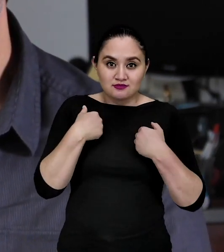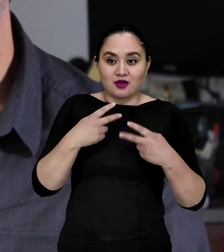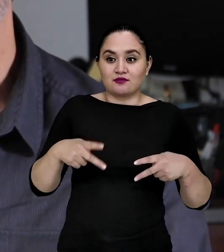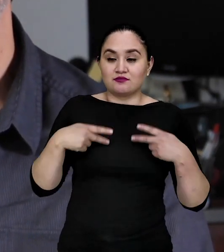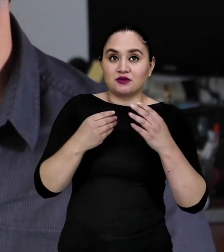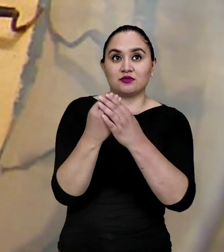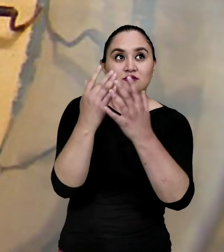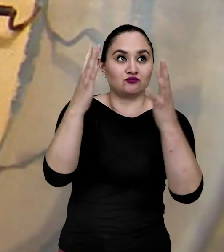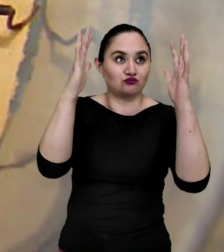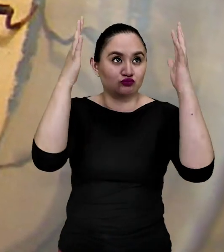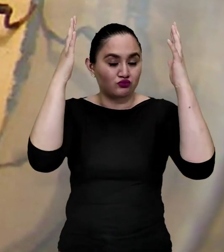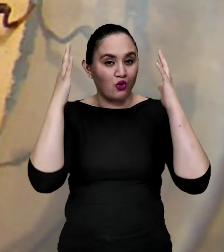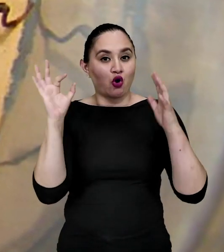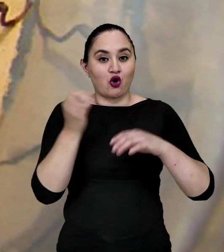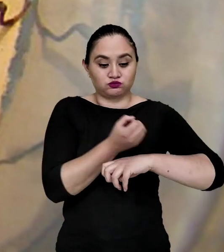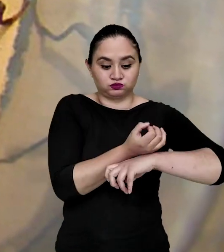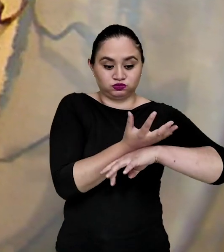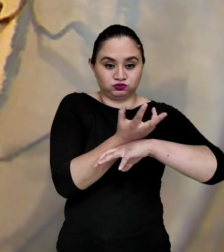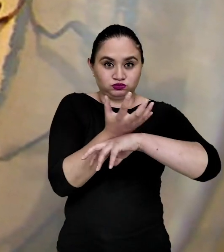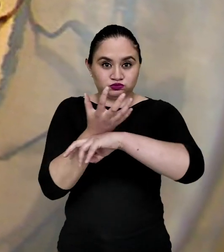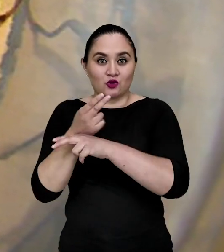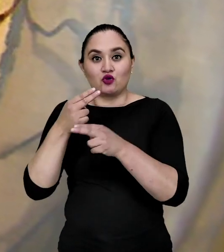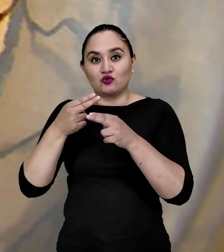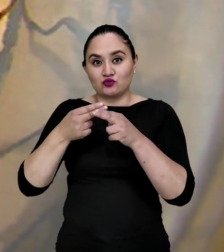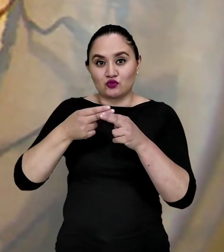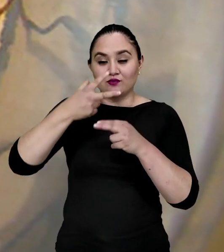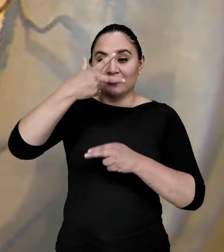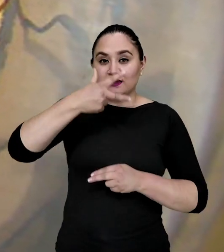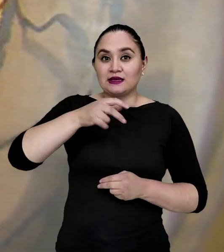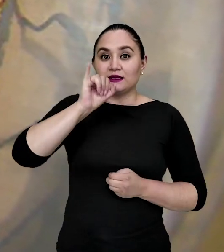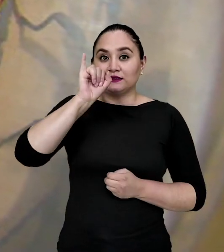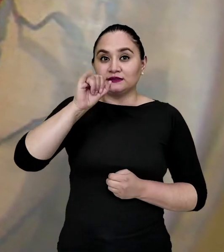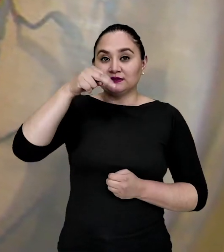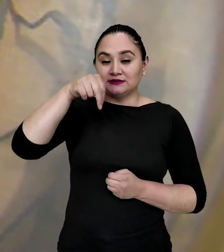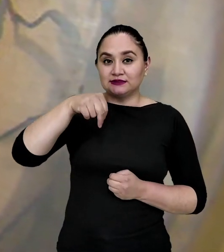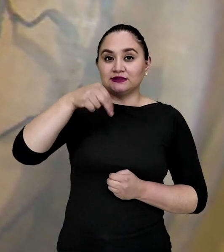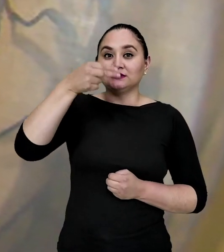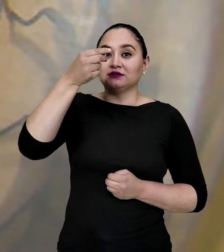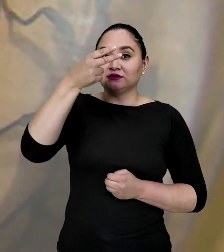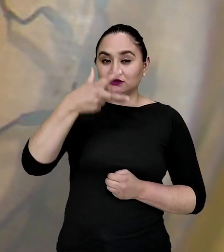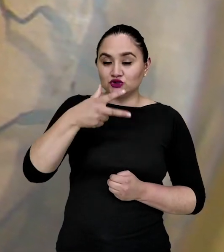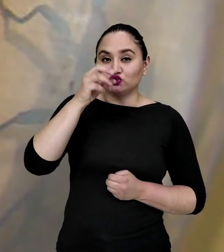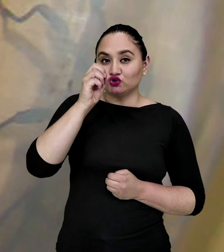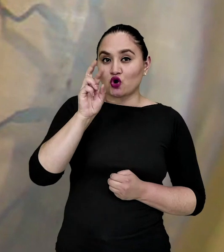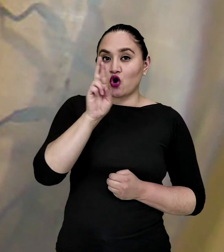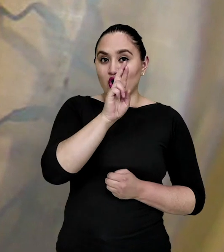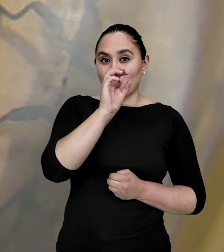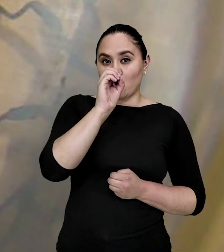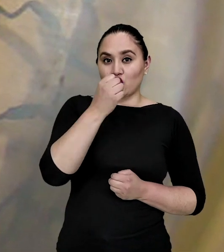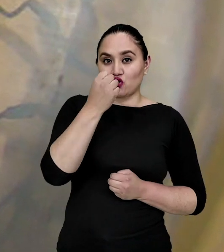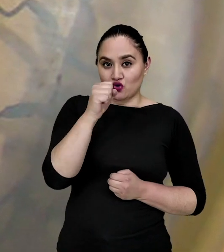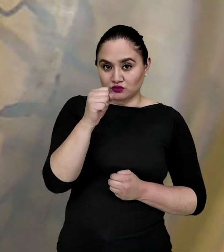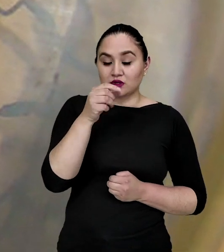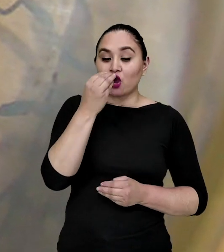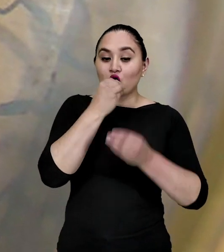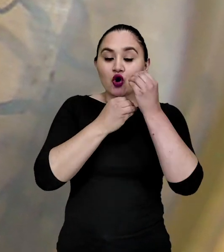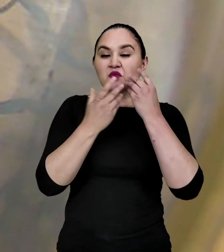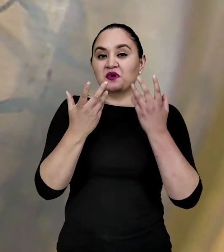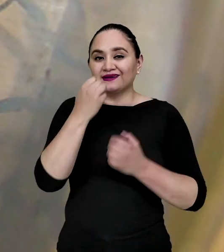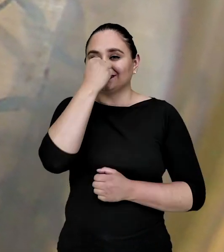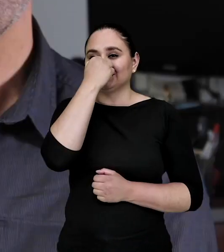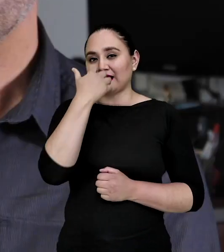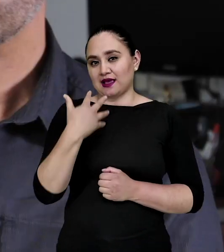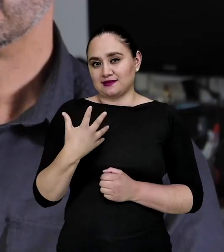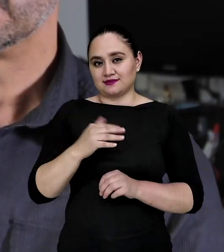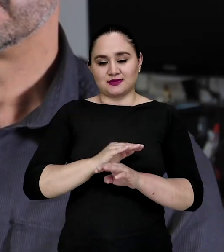viven en los bosques y los insectos que se llaman chinchorros aquí en nuestro país, se alimentan exclusivamente de sangre. Si es que,